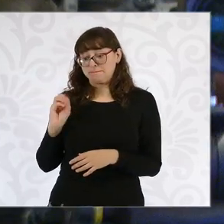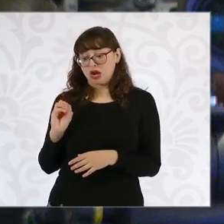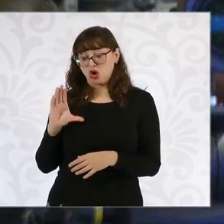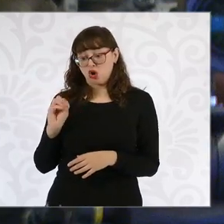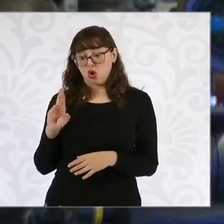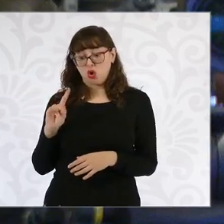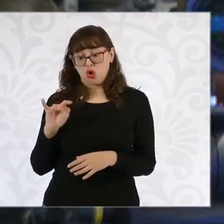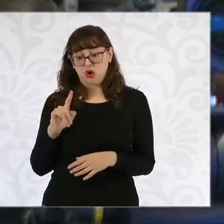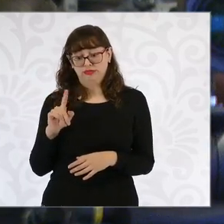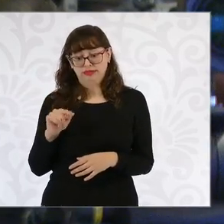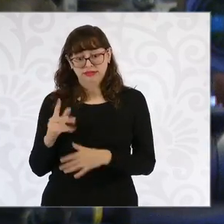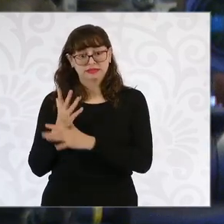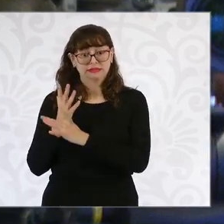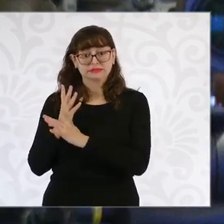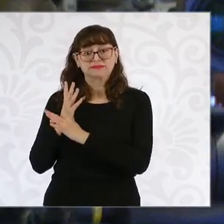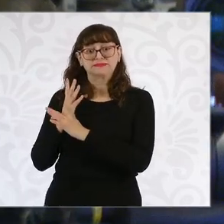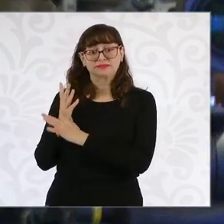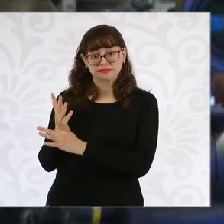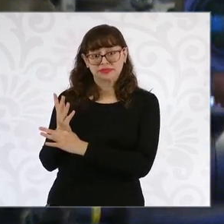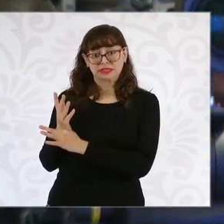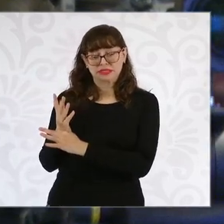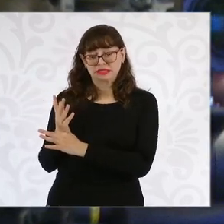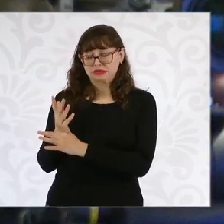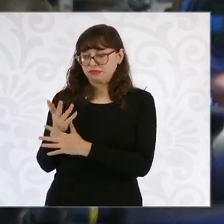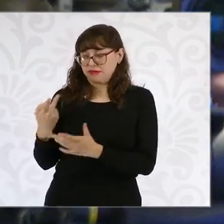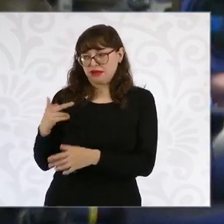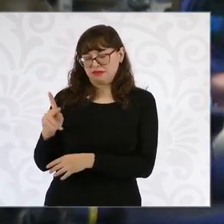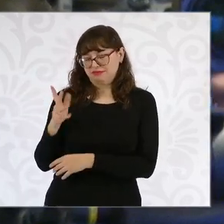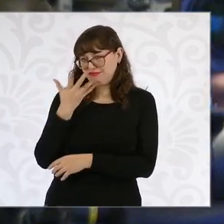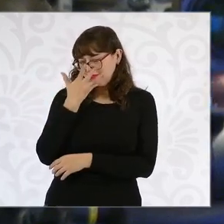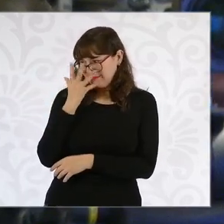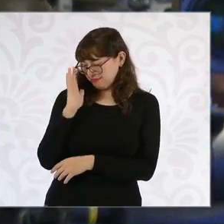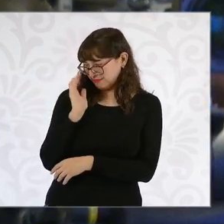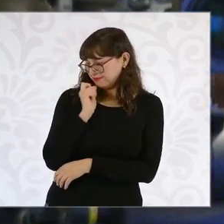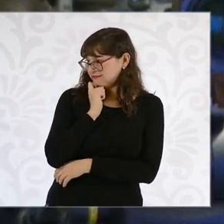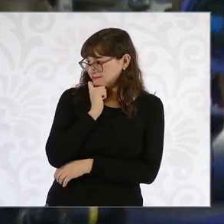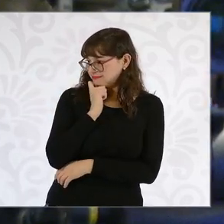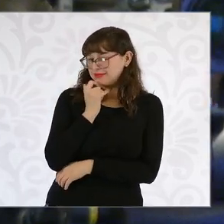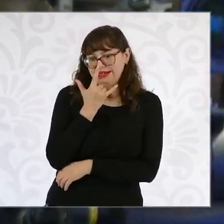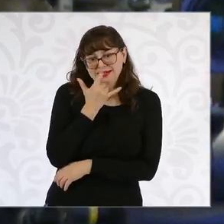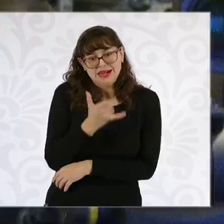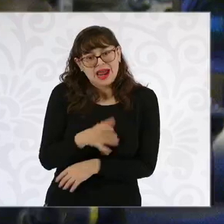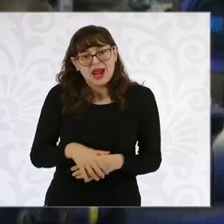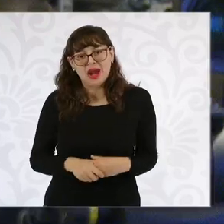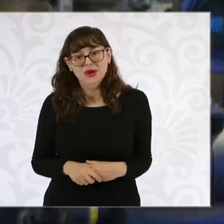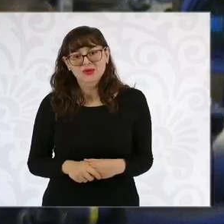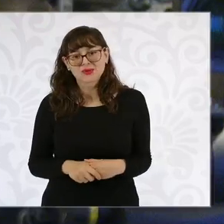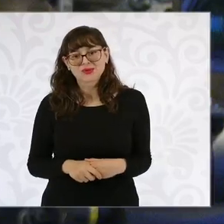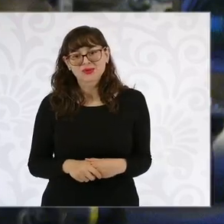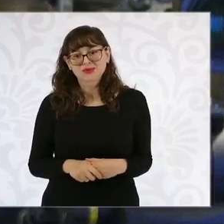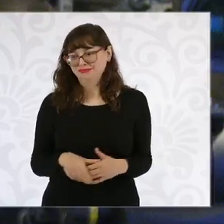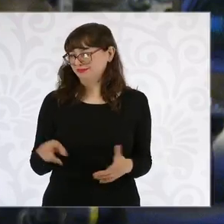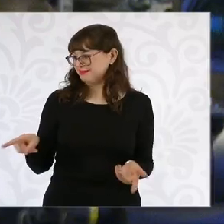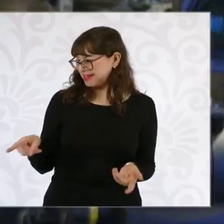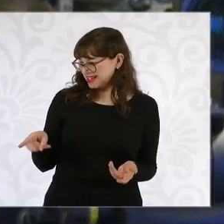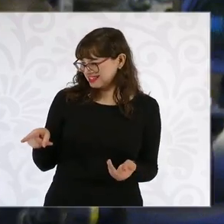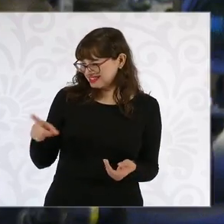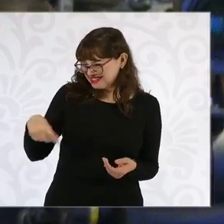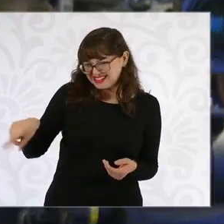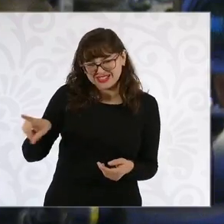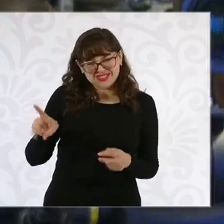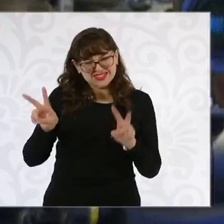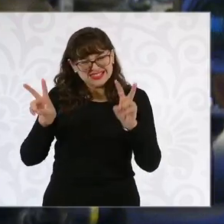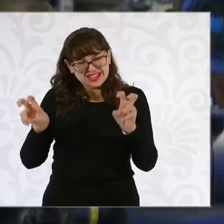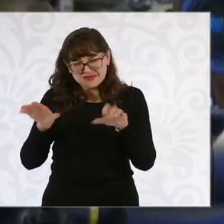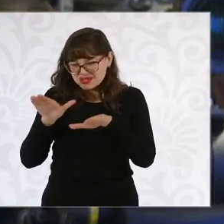estaba hablando ahorita del PAN, mi primera pregunta sería cómo reacciona este boletín de Acción Nacional. Y la segunda, hablando